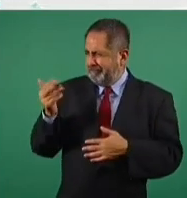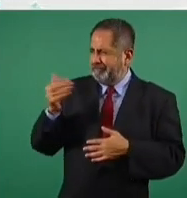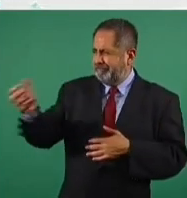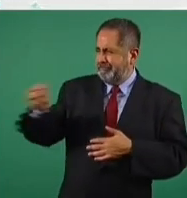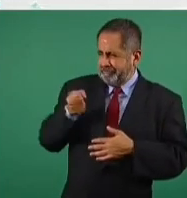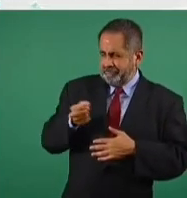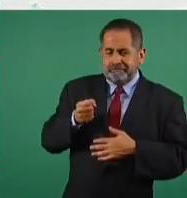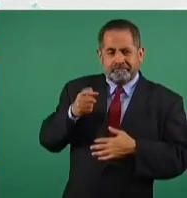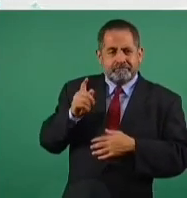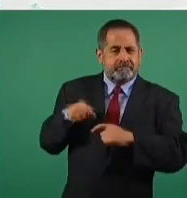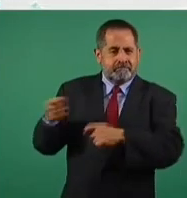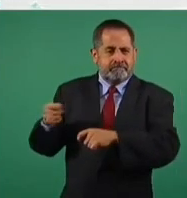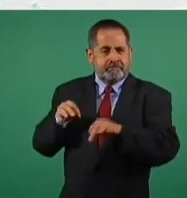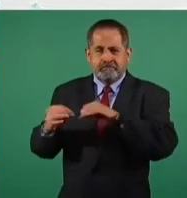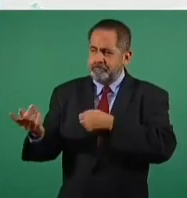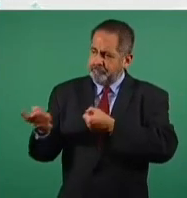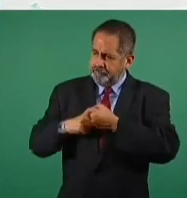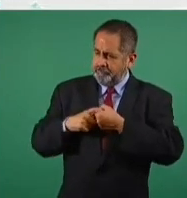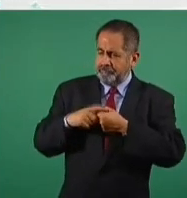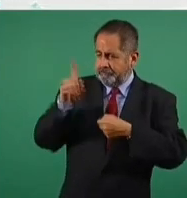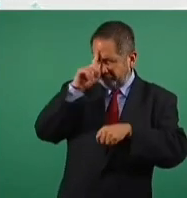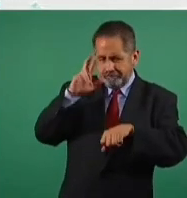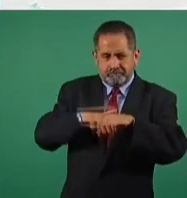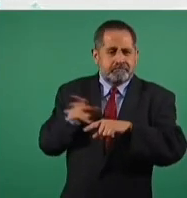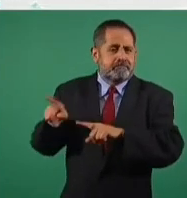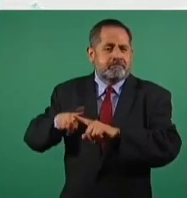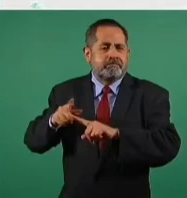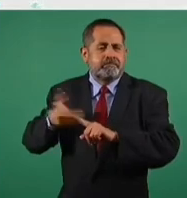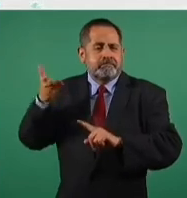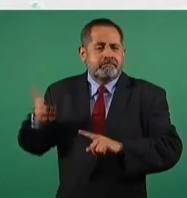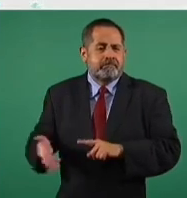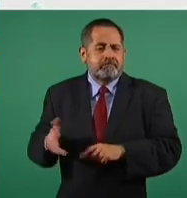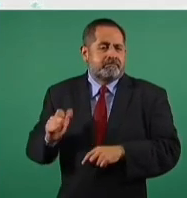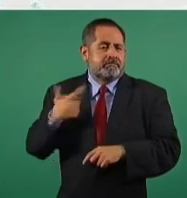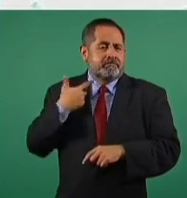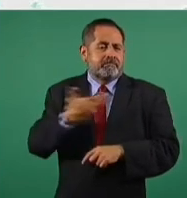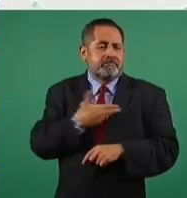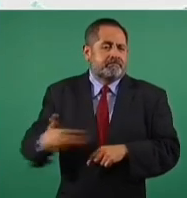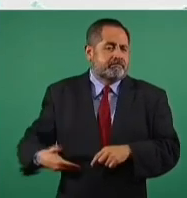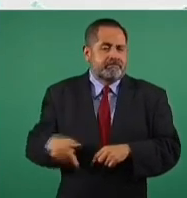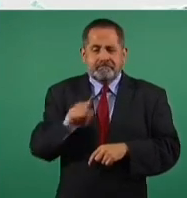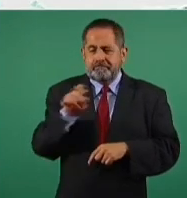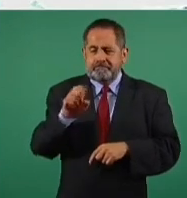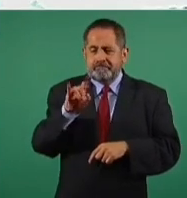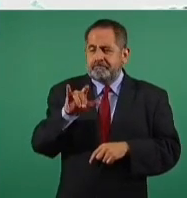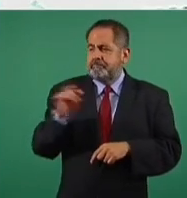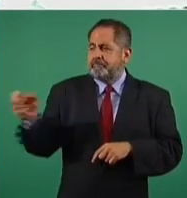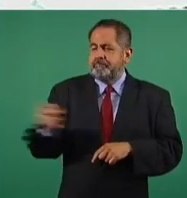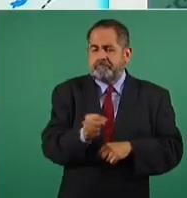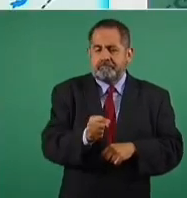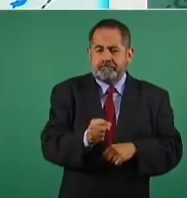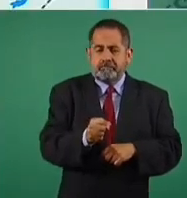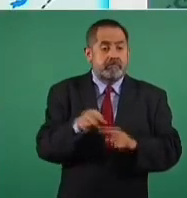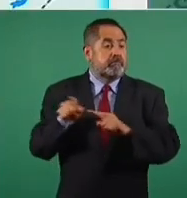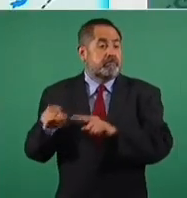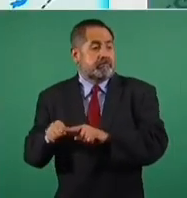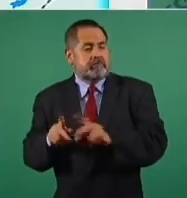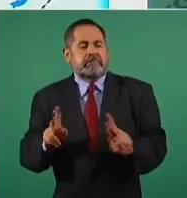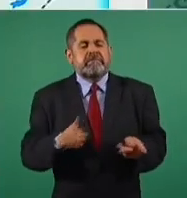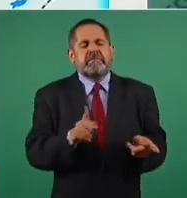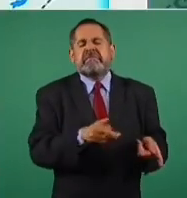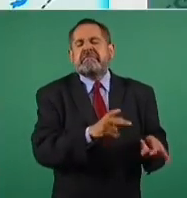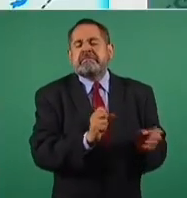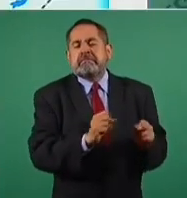al expresidente Cedillo, que fue el que llevó a cabo la